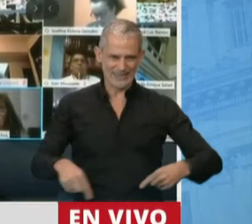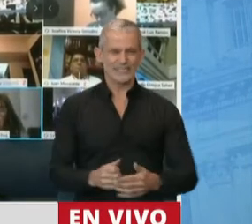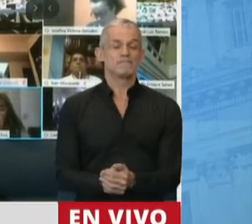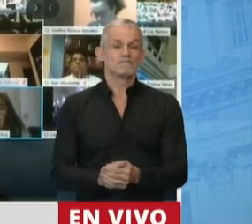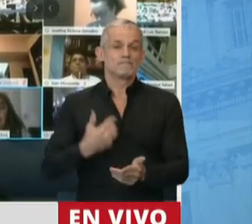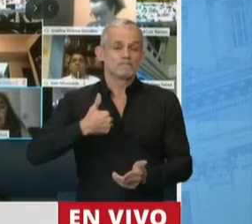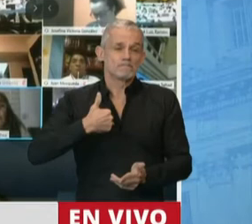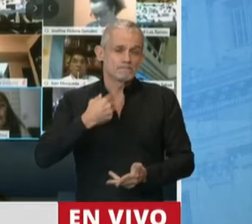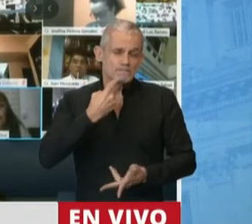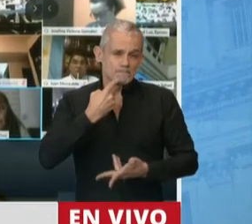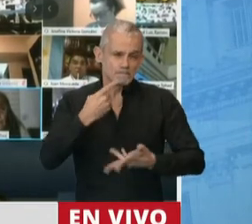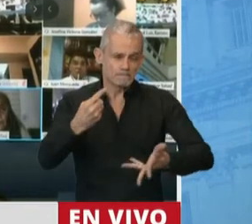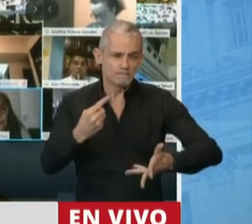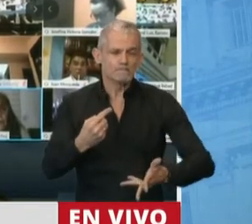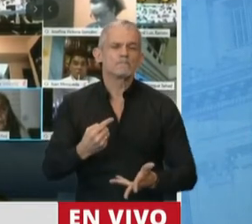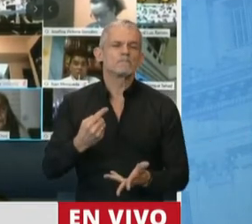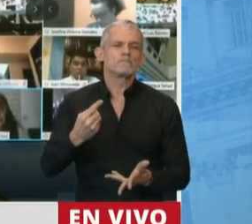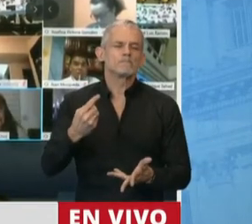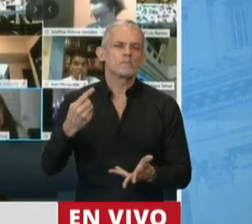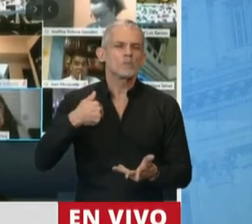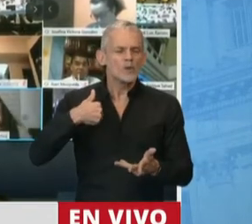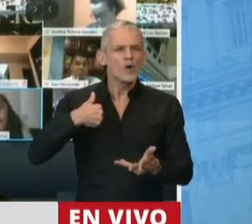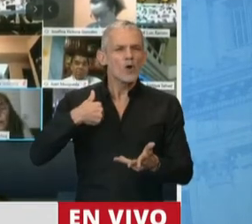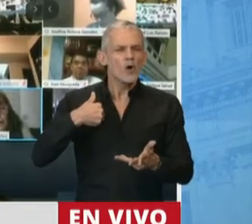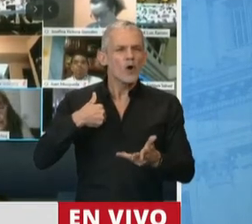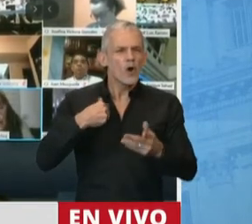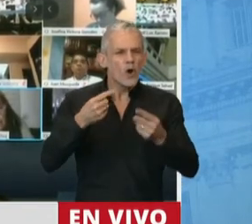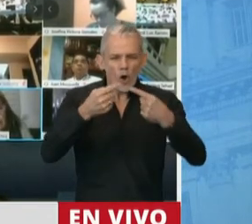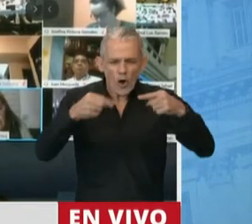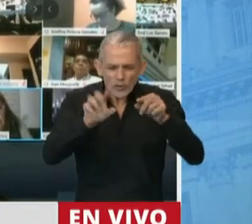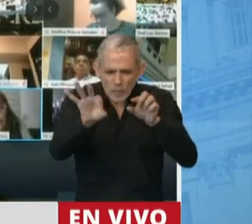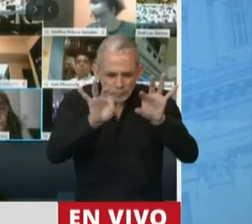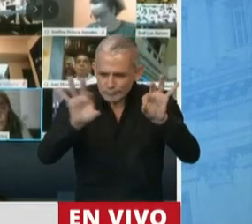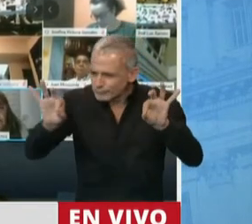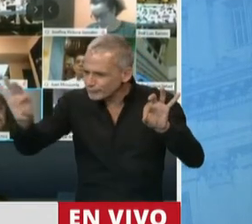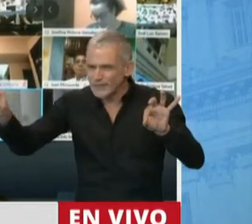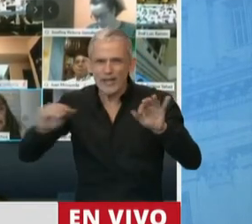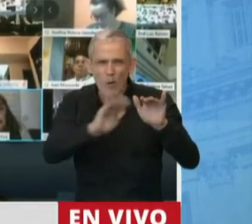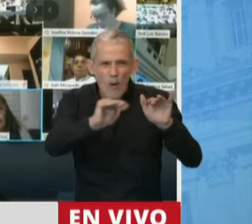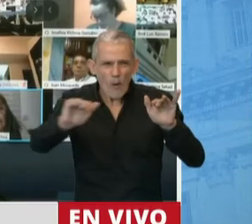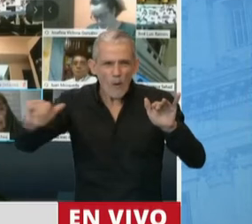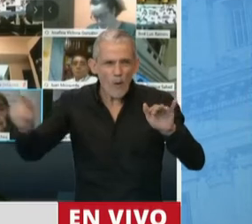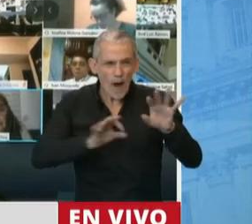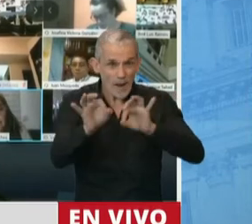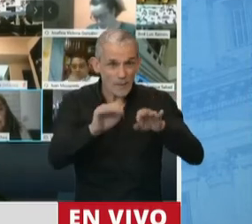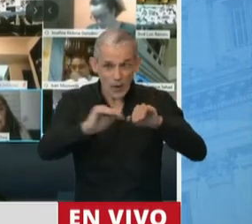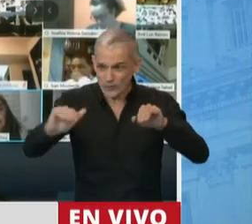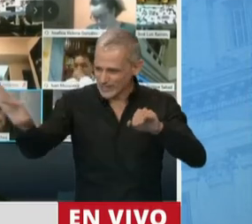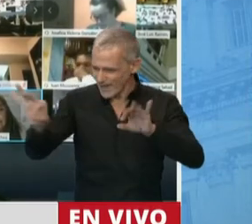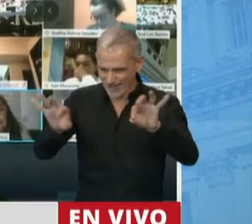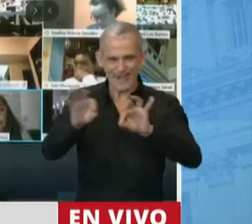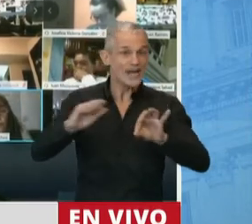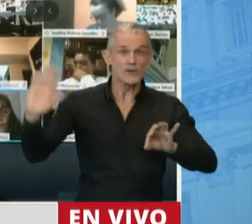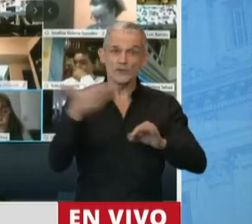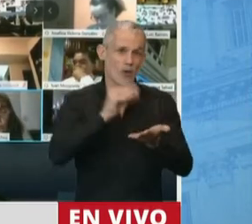cuando digo de los denominadores comunes estoy hablando de que todos